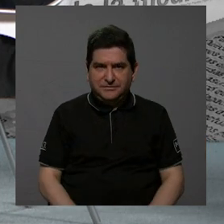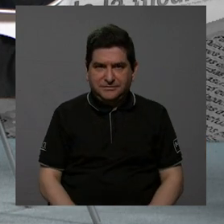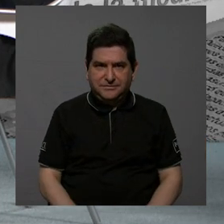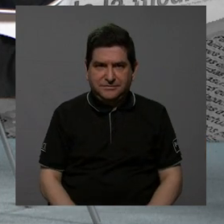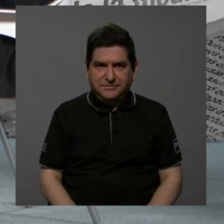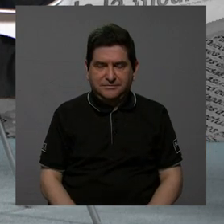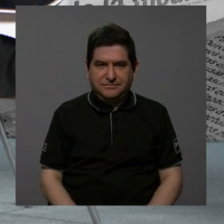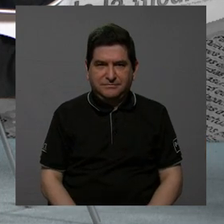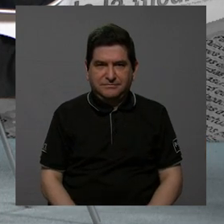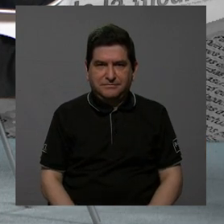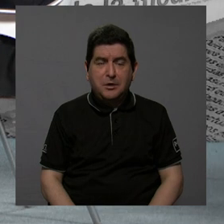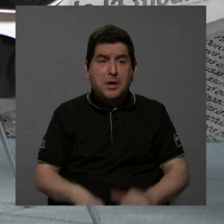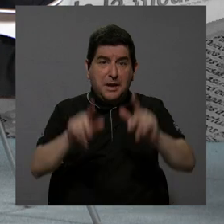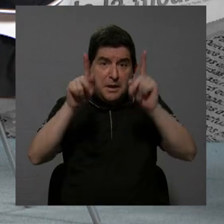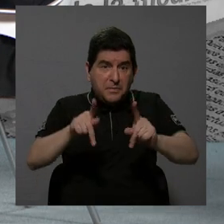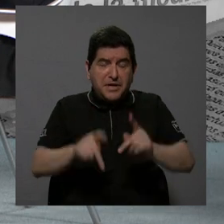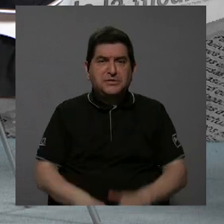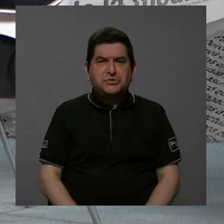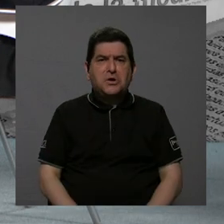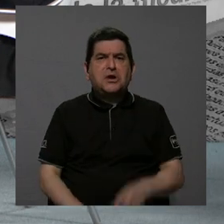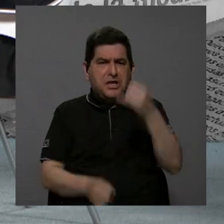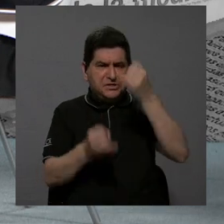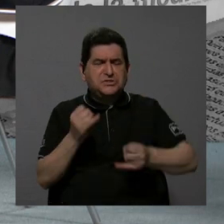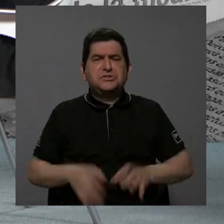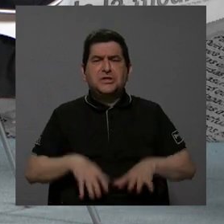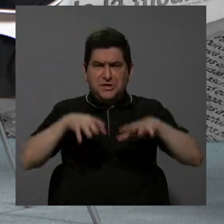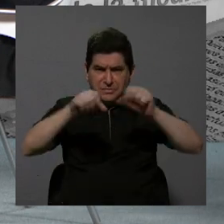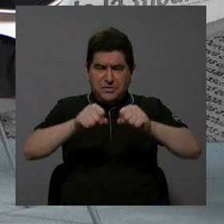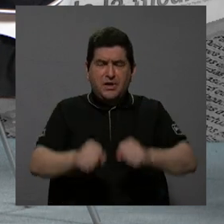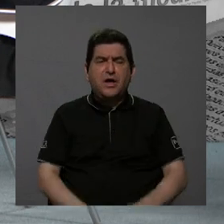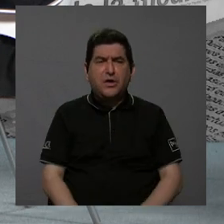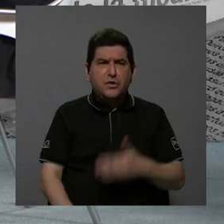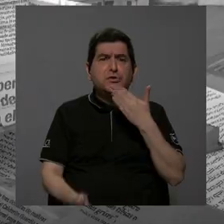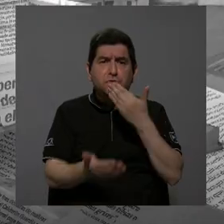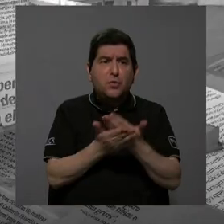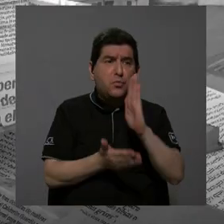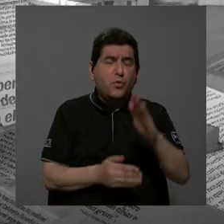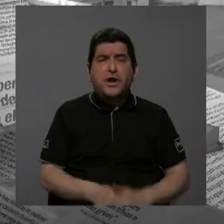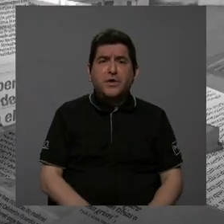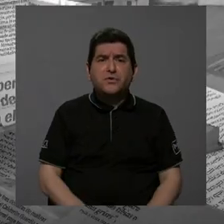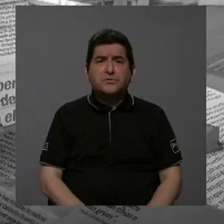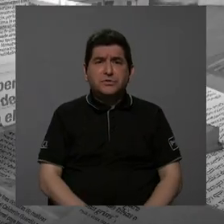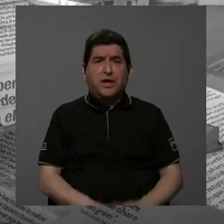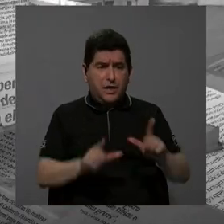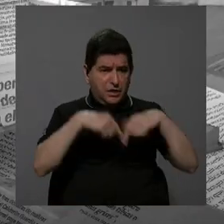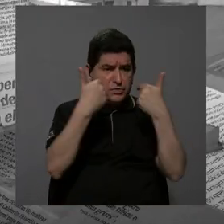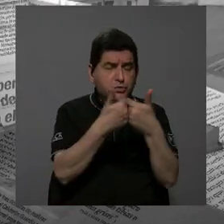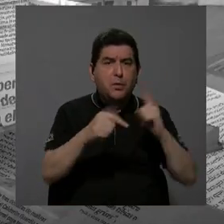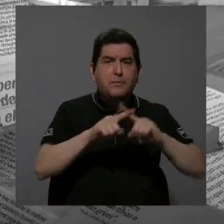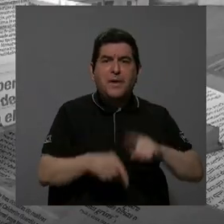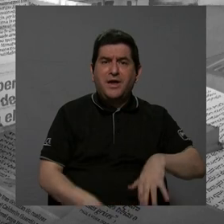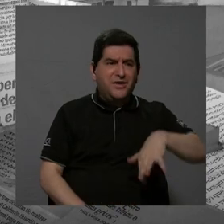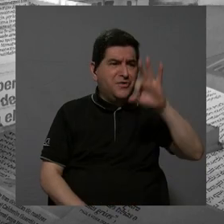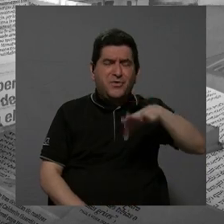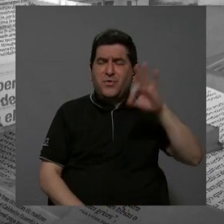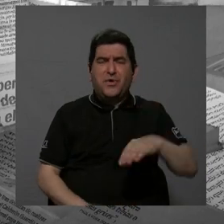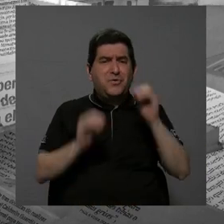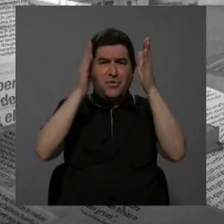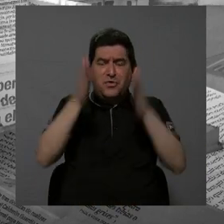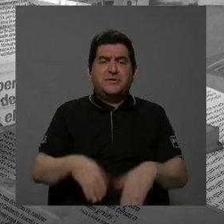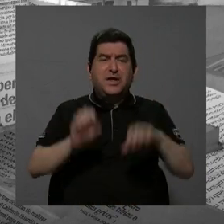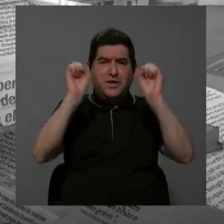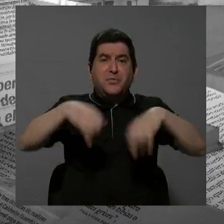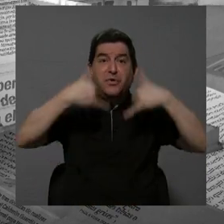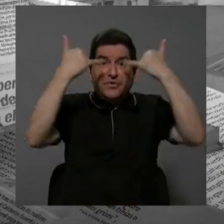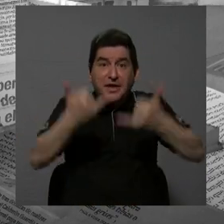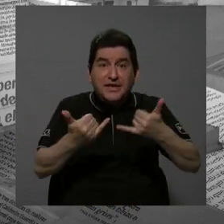personas que se acaban de graduar y que son destacadas en su generación y que no siempre es tan fácil encontrar un profesor para que la otra semana empiece a dar